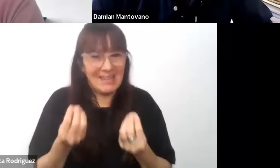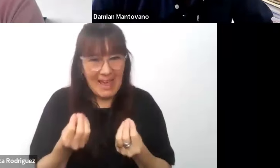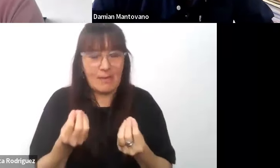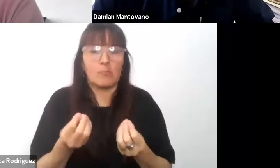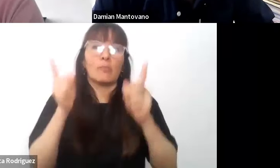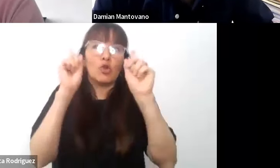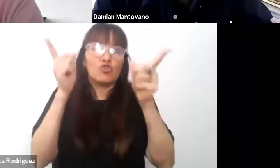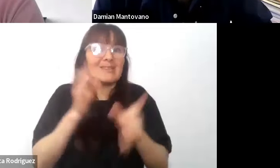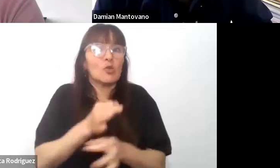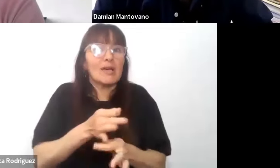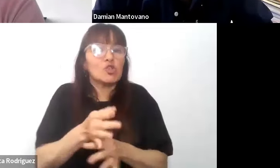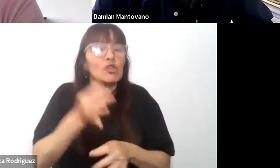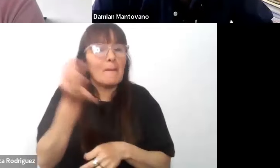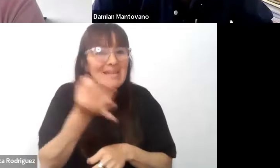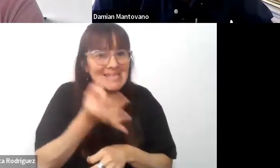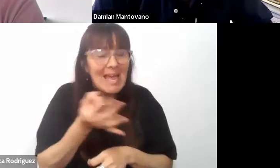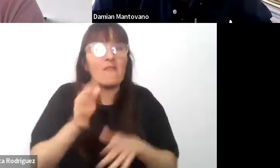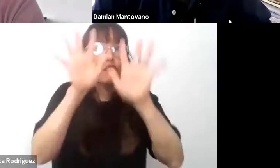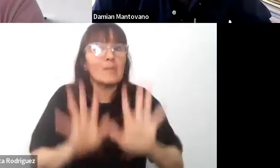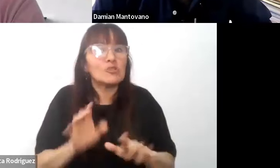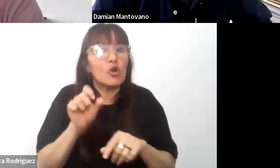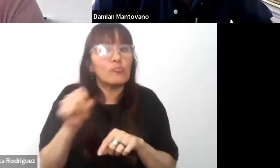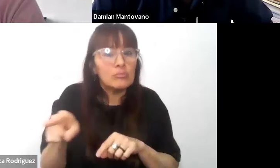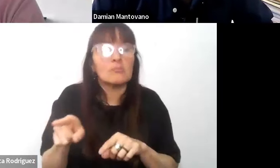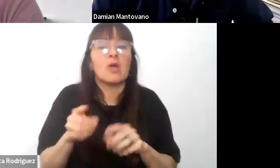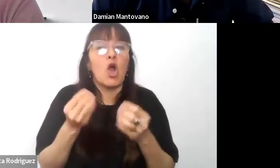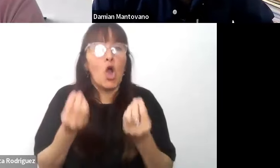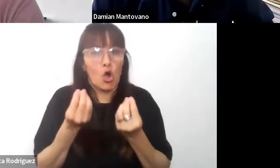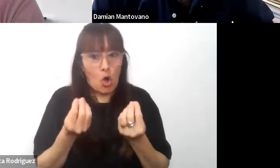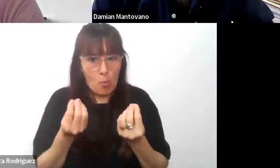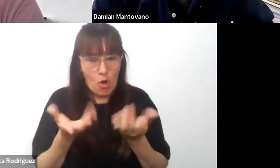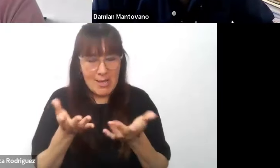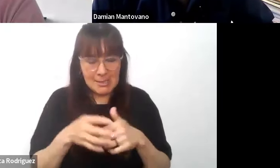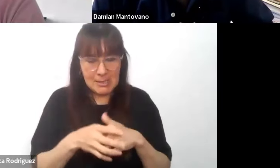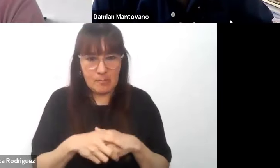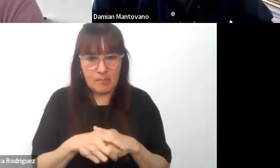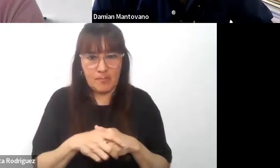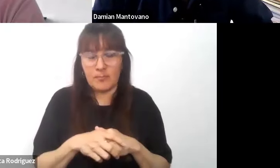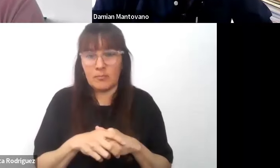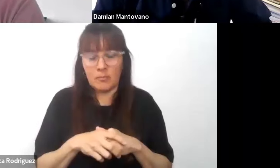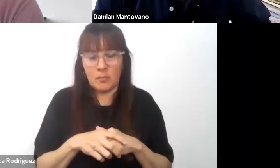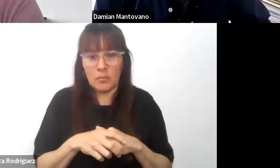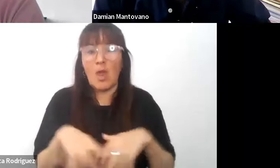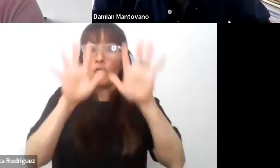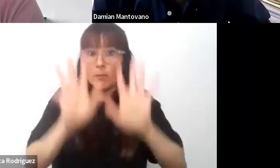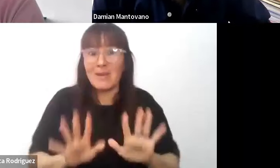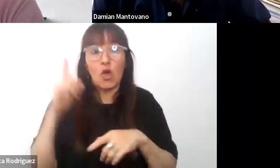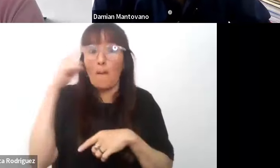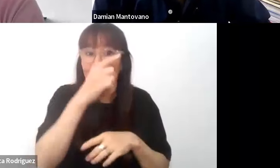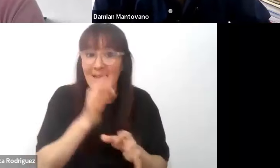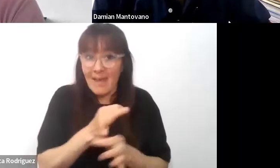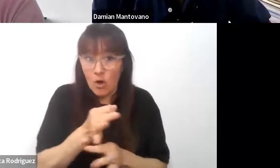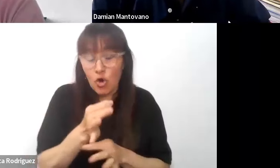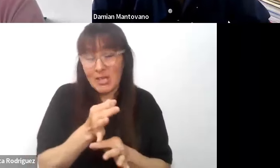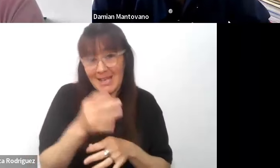en su formación no solamente debe recibir la formación pedagógica general